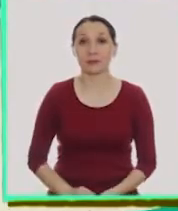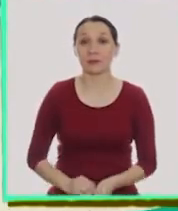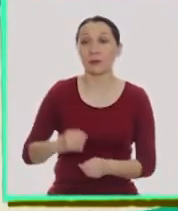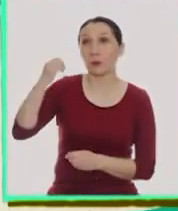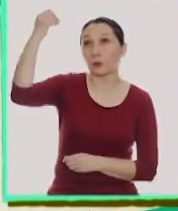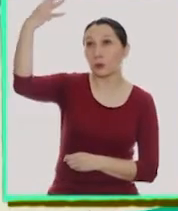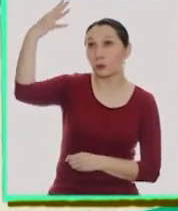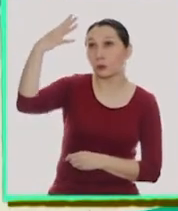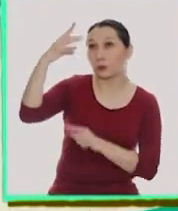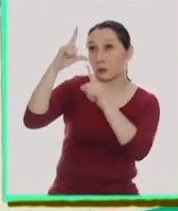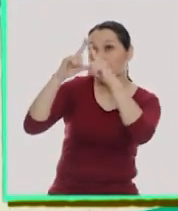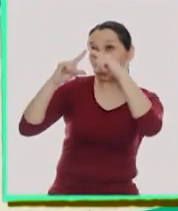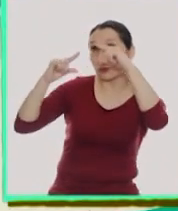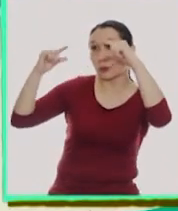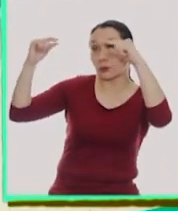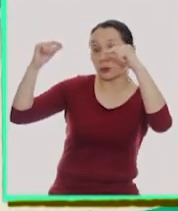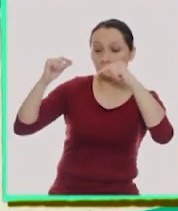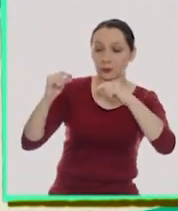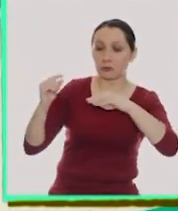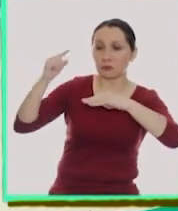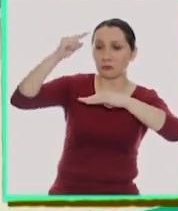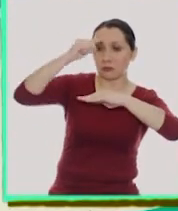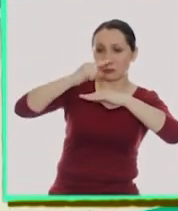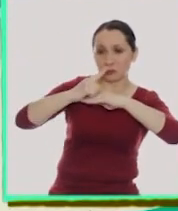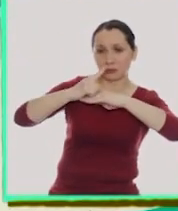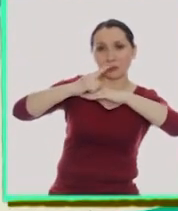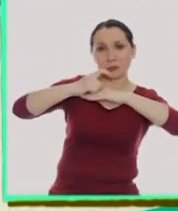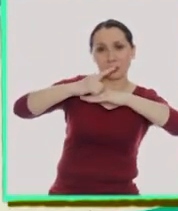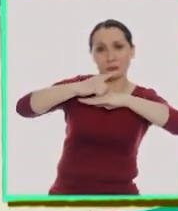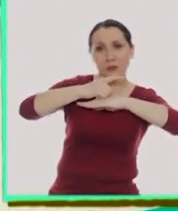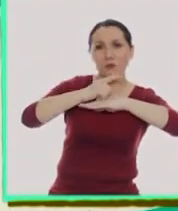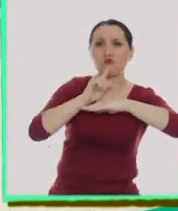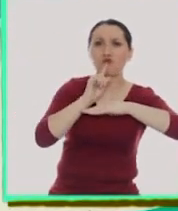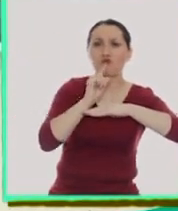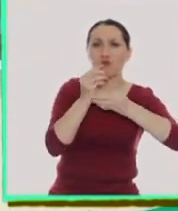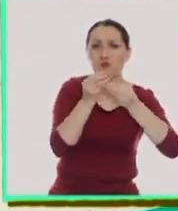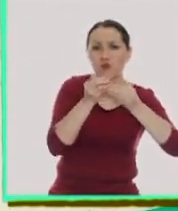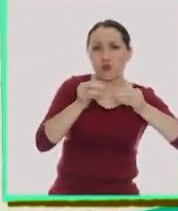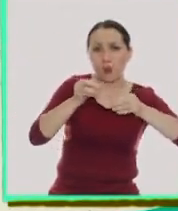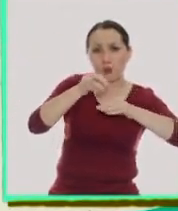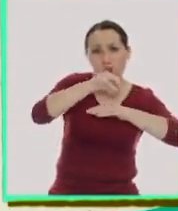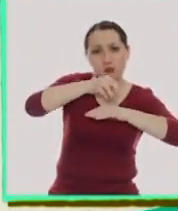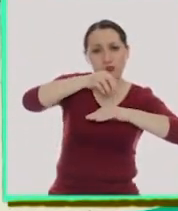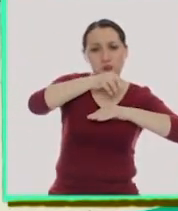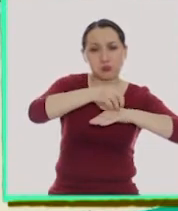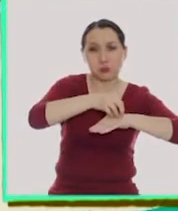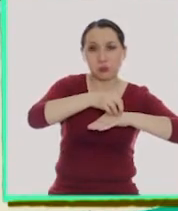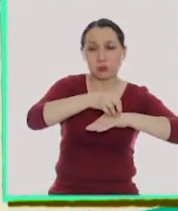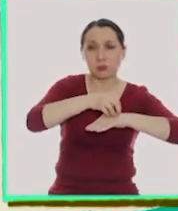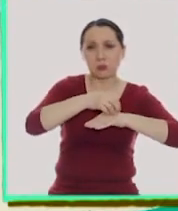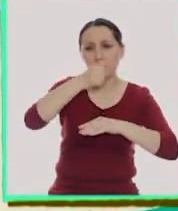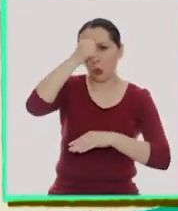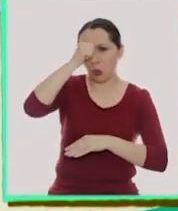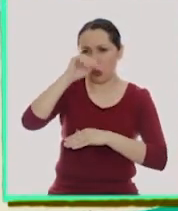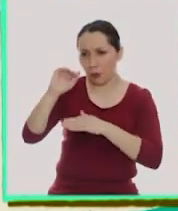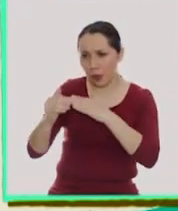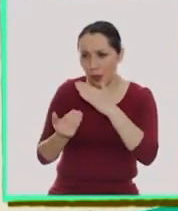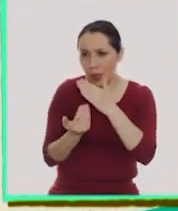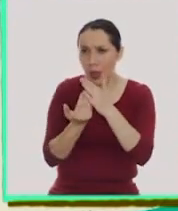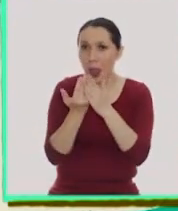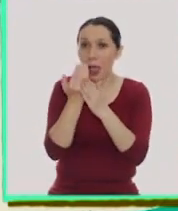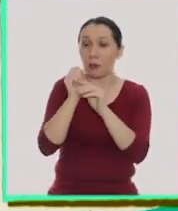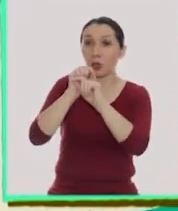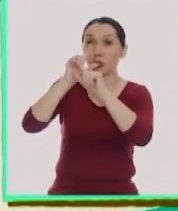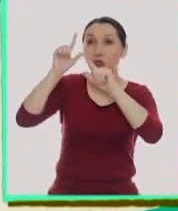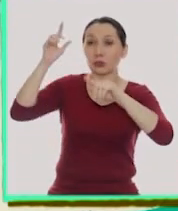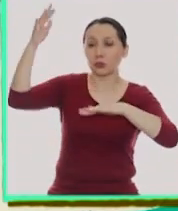Bajo la luz de la luna, encima de una hoja, había un huevecillo. Un domingo por